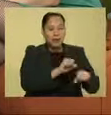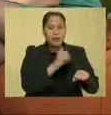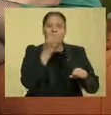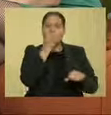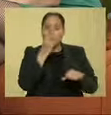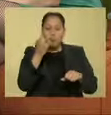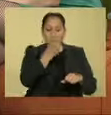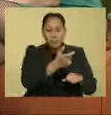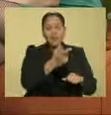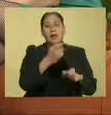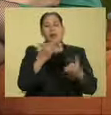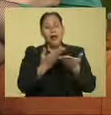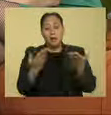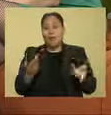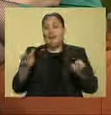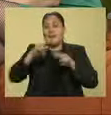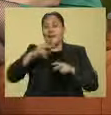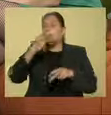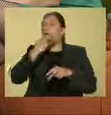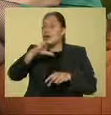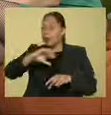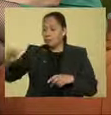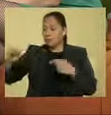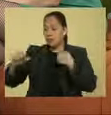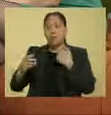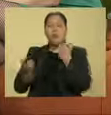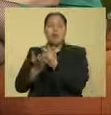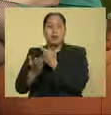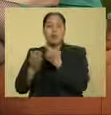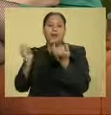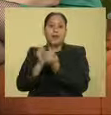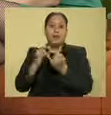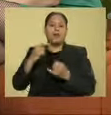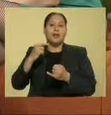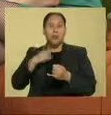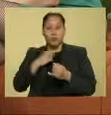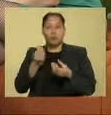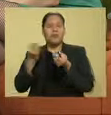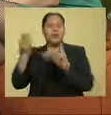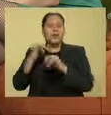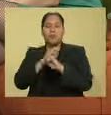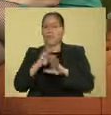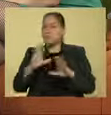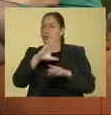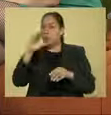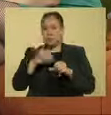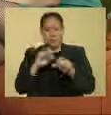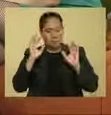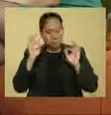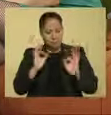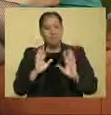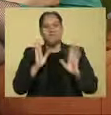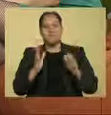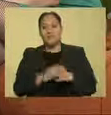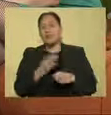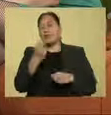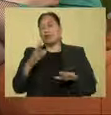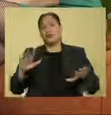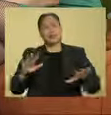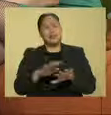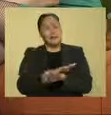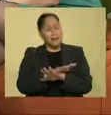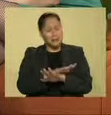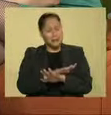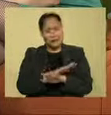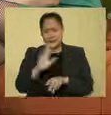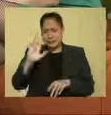alimenticia, tendrán equidad tanto de un lado como del otro. No habrá ninguna ventaja. esto, bueno, pues establece un cambio, insisto,